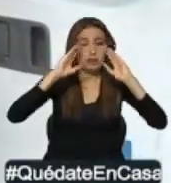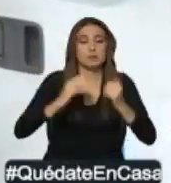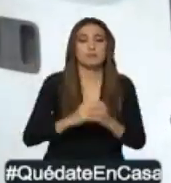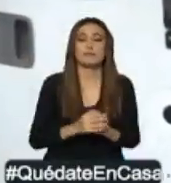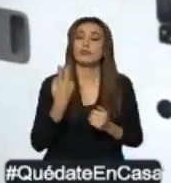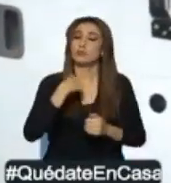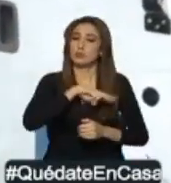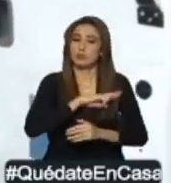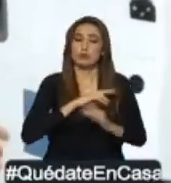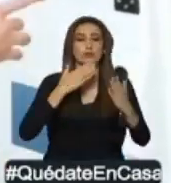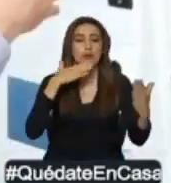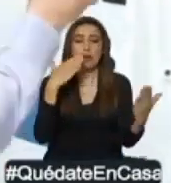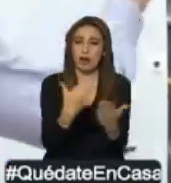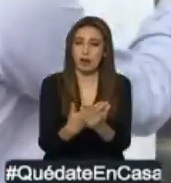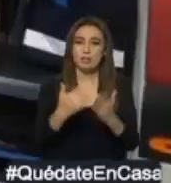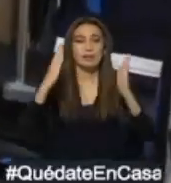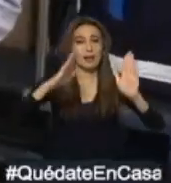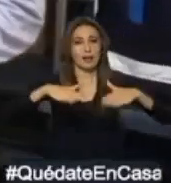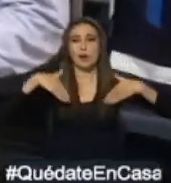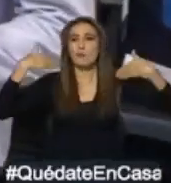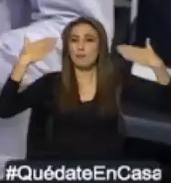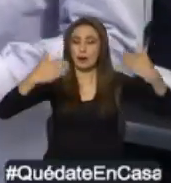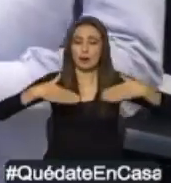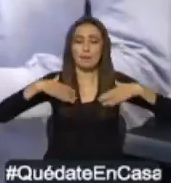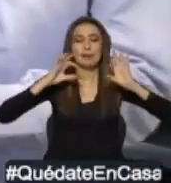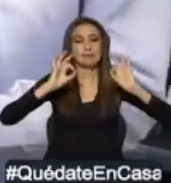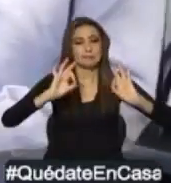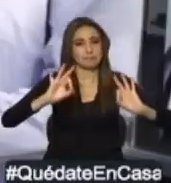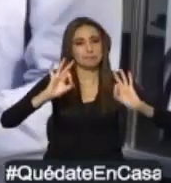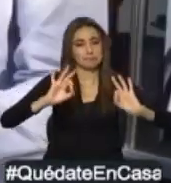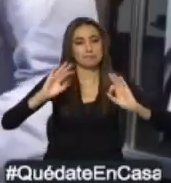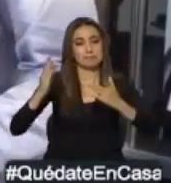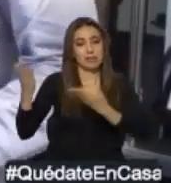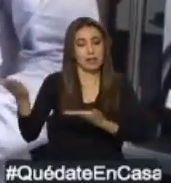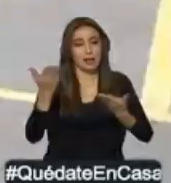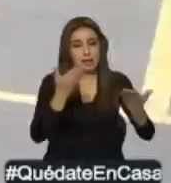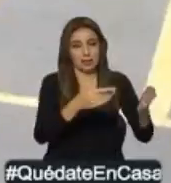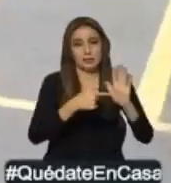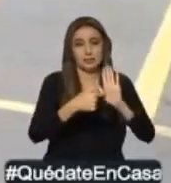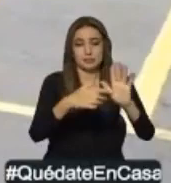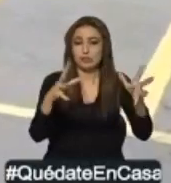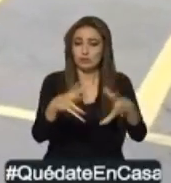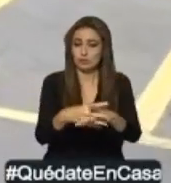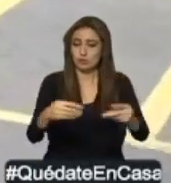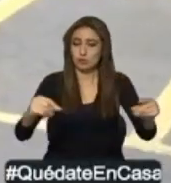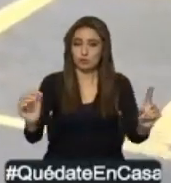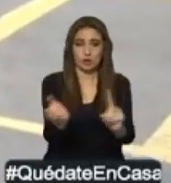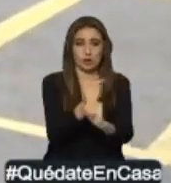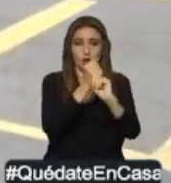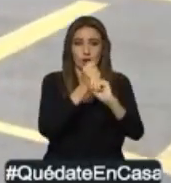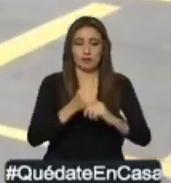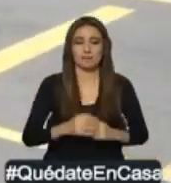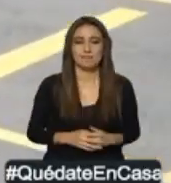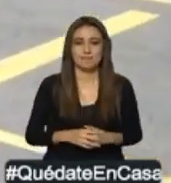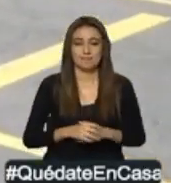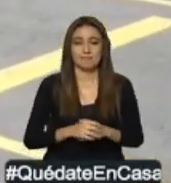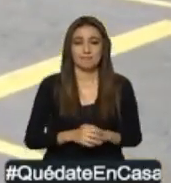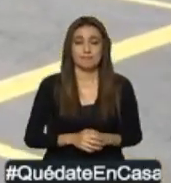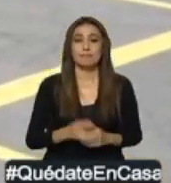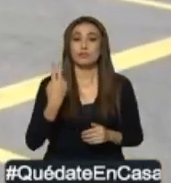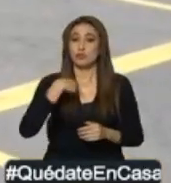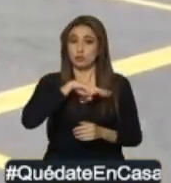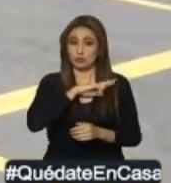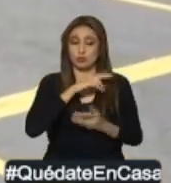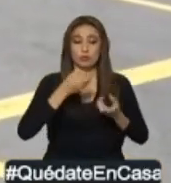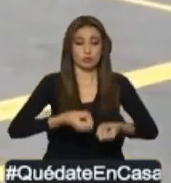Estamos muy contentos, muy agradecidos. Son este tipo de acciones las que nos permiten enfrentar de forma adecuada esta emergencia sanitaria. Hemos donado